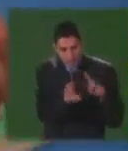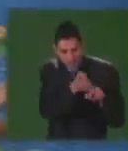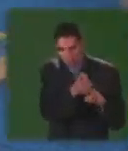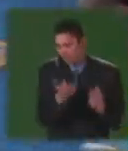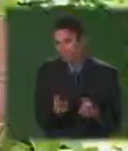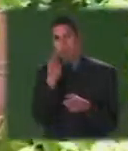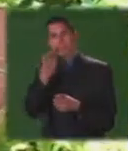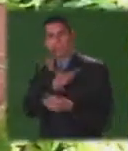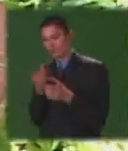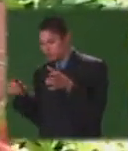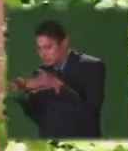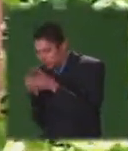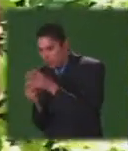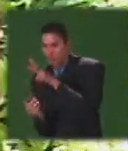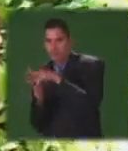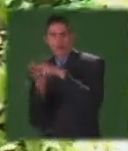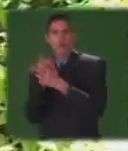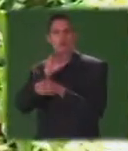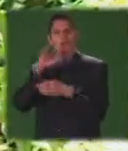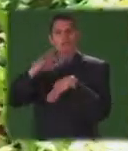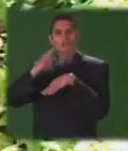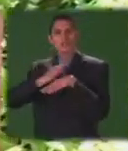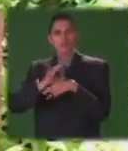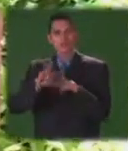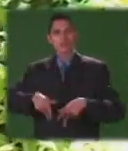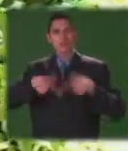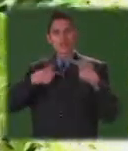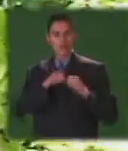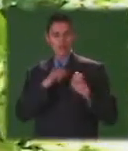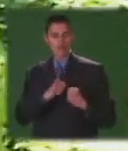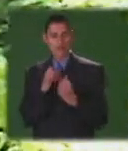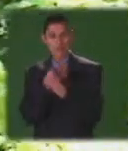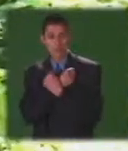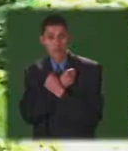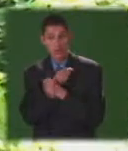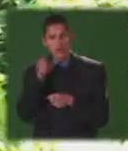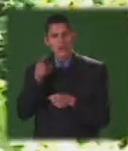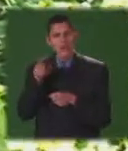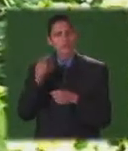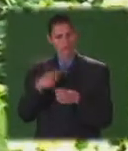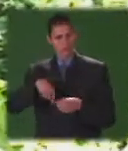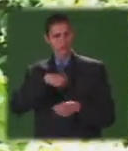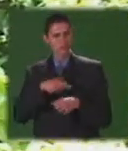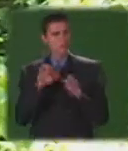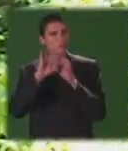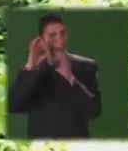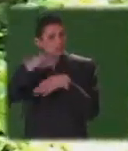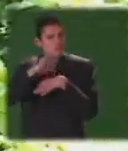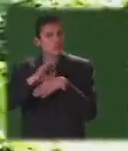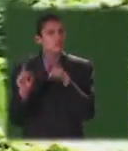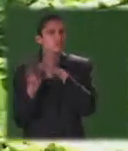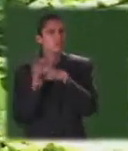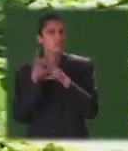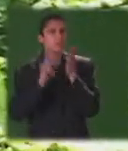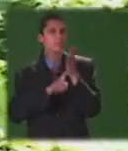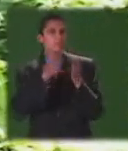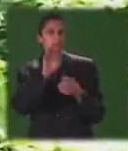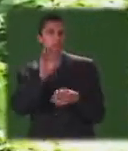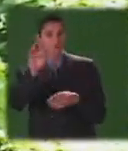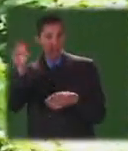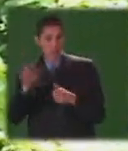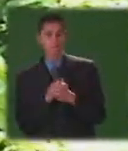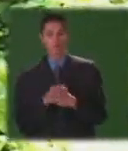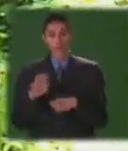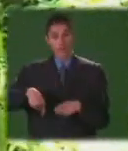Amor. Nosotros somos una fundación que nació desde el año 1999 Los que la